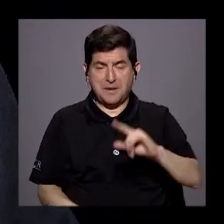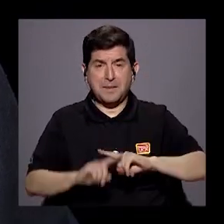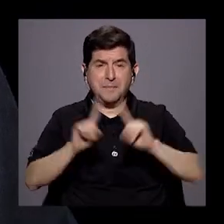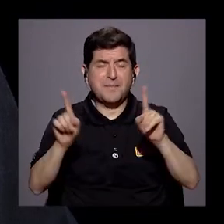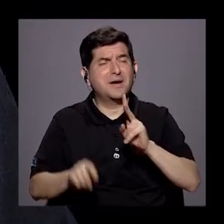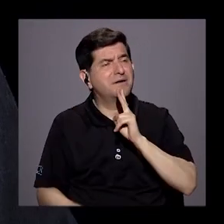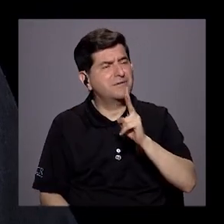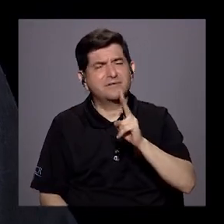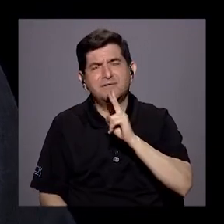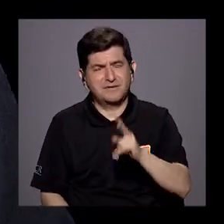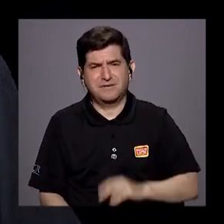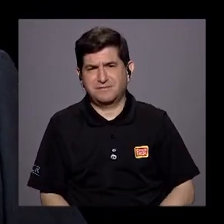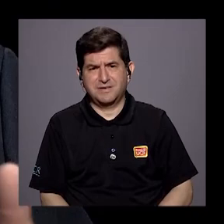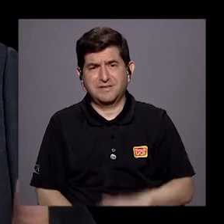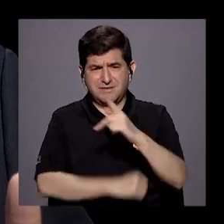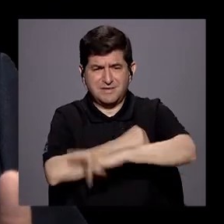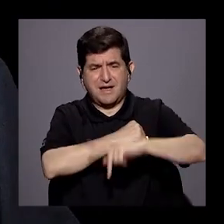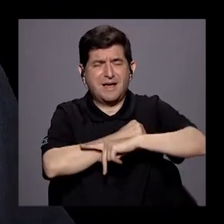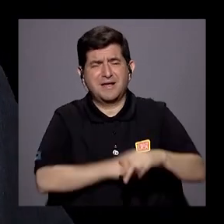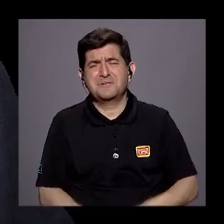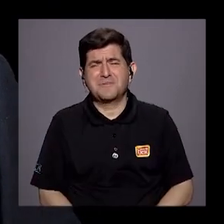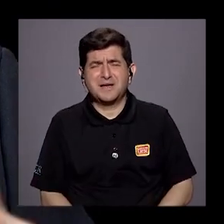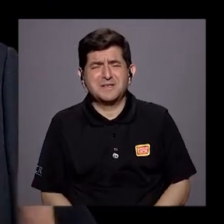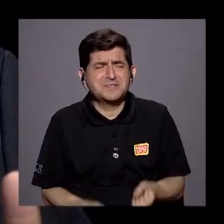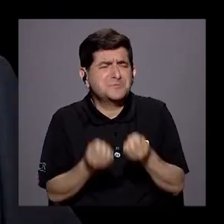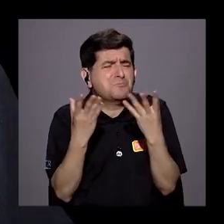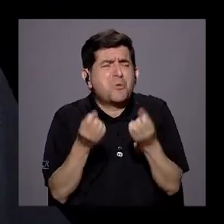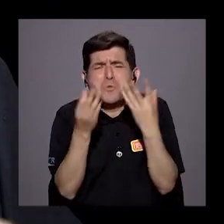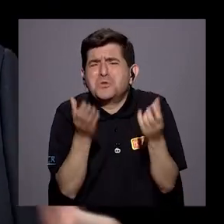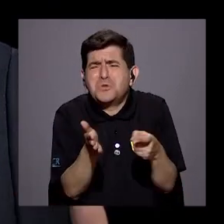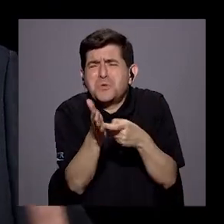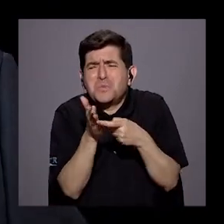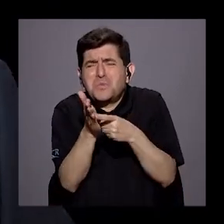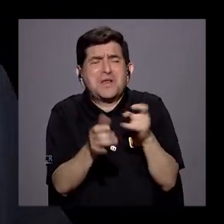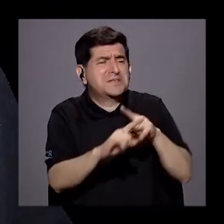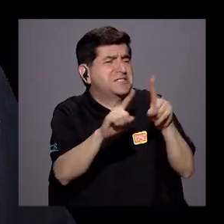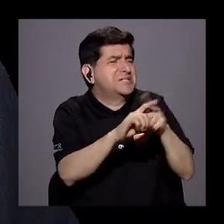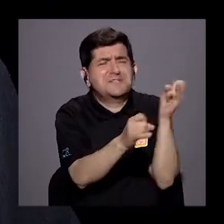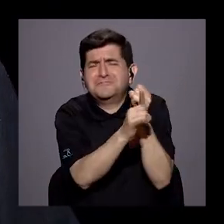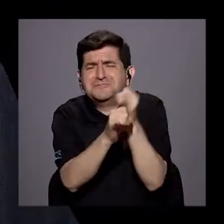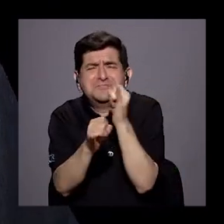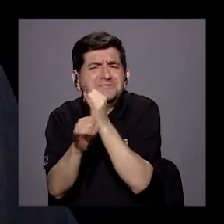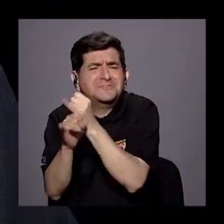el país se fue llenando de requisitos, de instituciones,